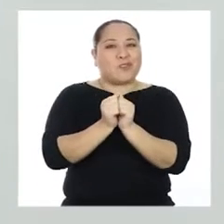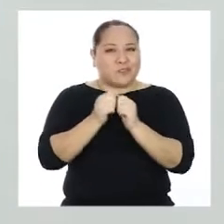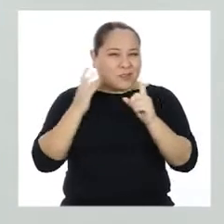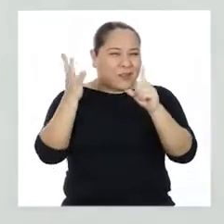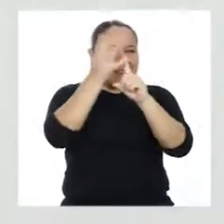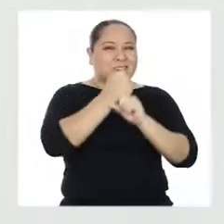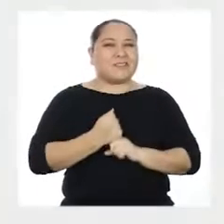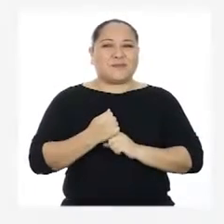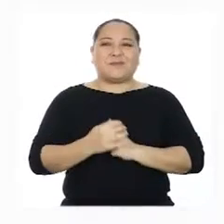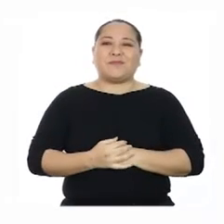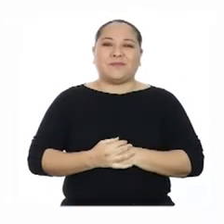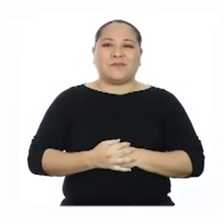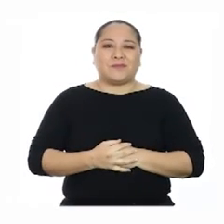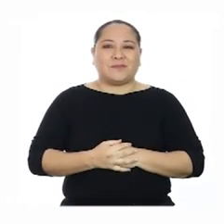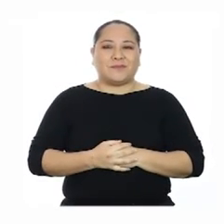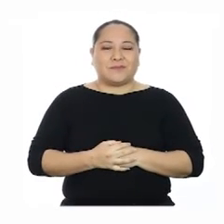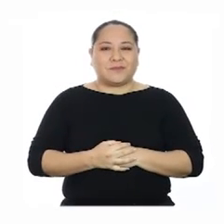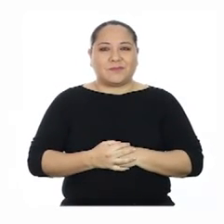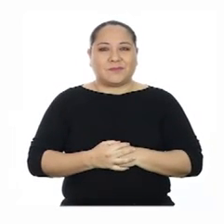¡Juntos lo lograremos!